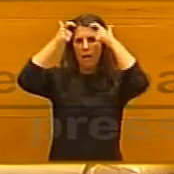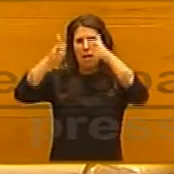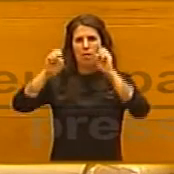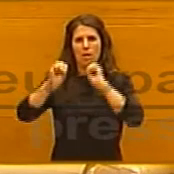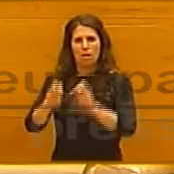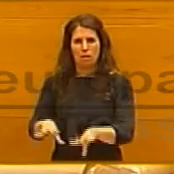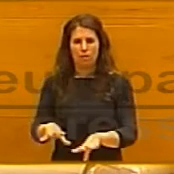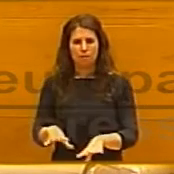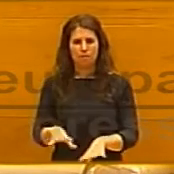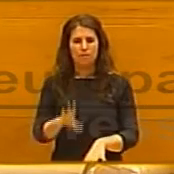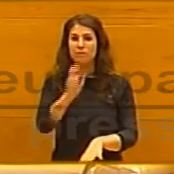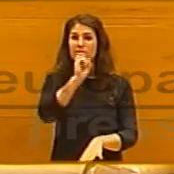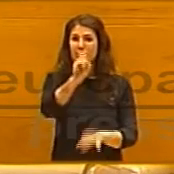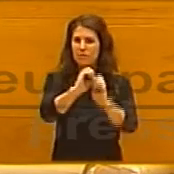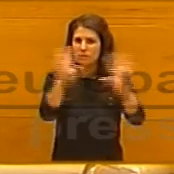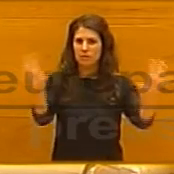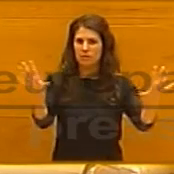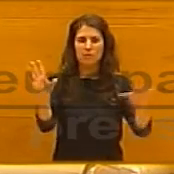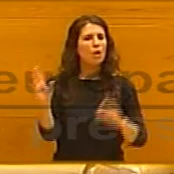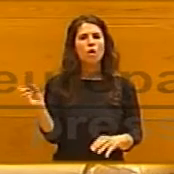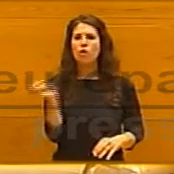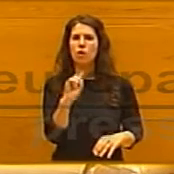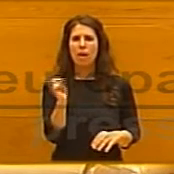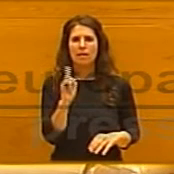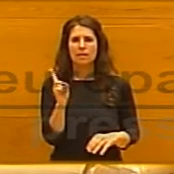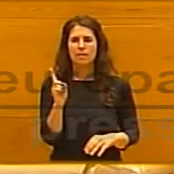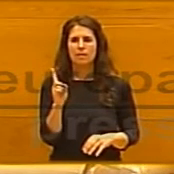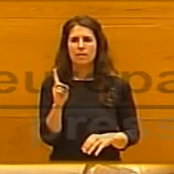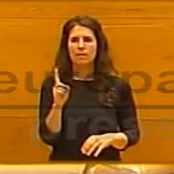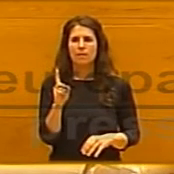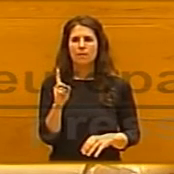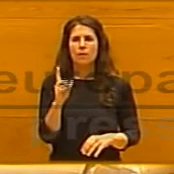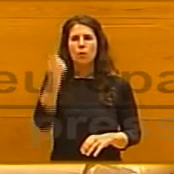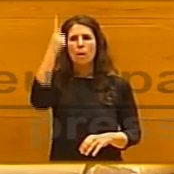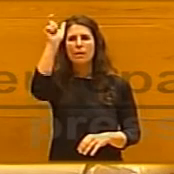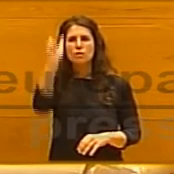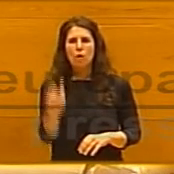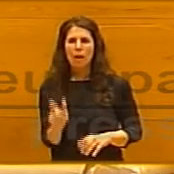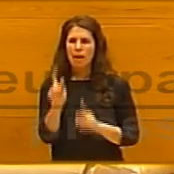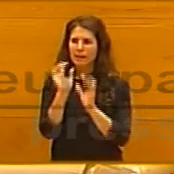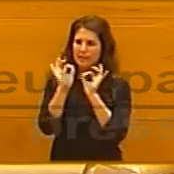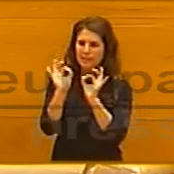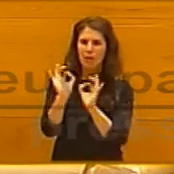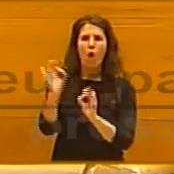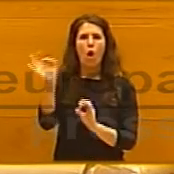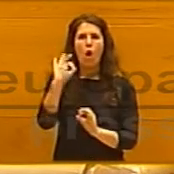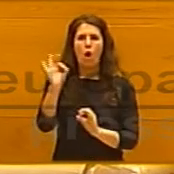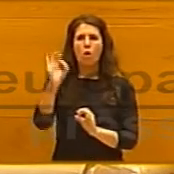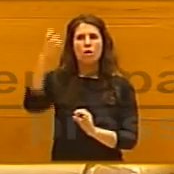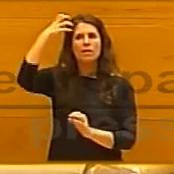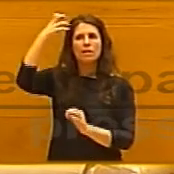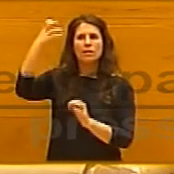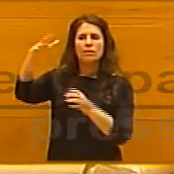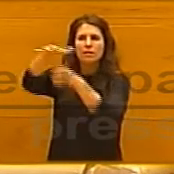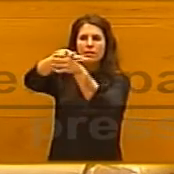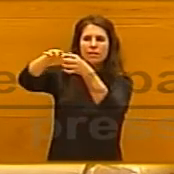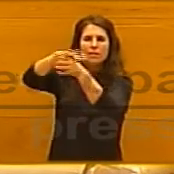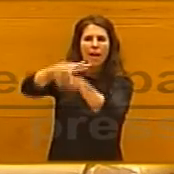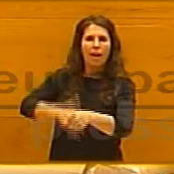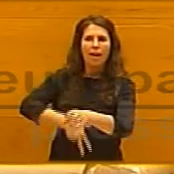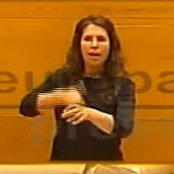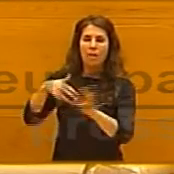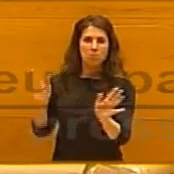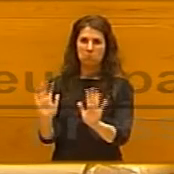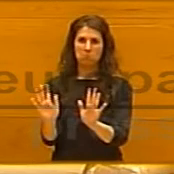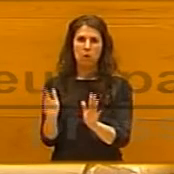claro, no es una abstención a una institución ni a una persona. Ponemos toda la confianza en el nuevo